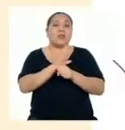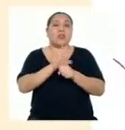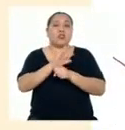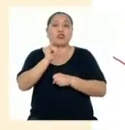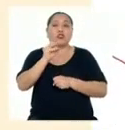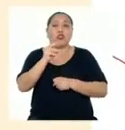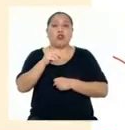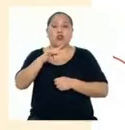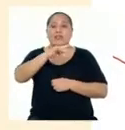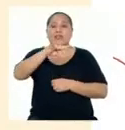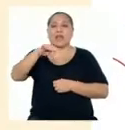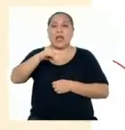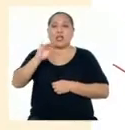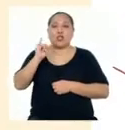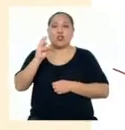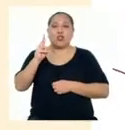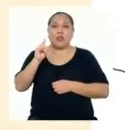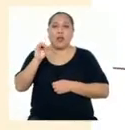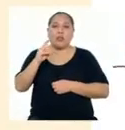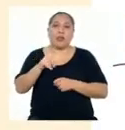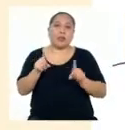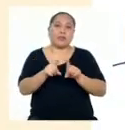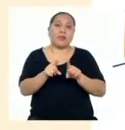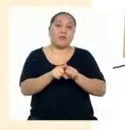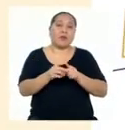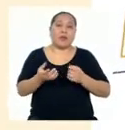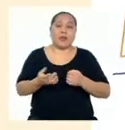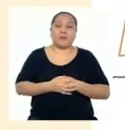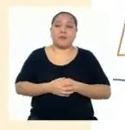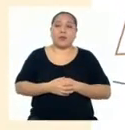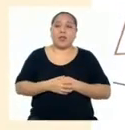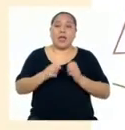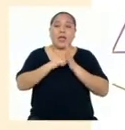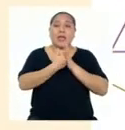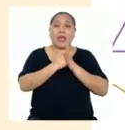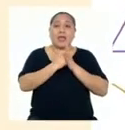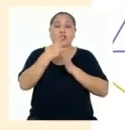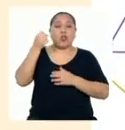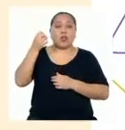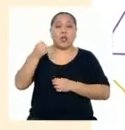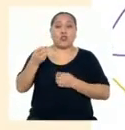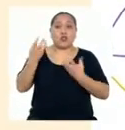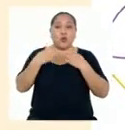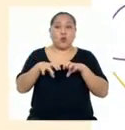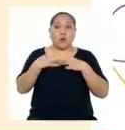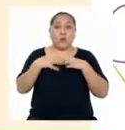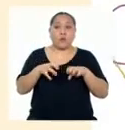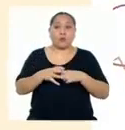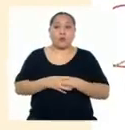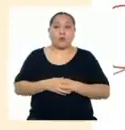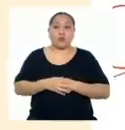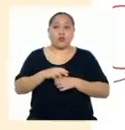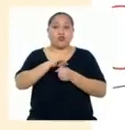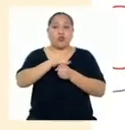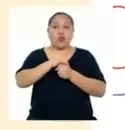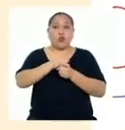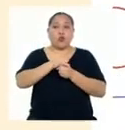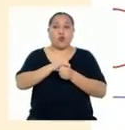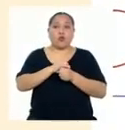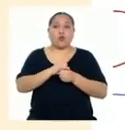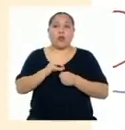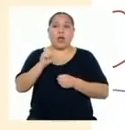principalmente la sal yodada y luego también pueden ser queso, leche, huevos, yogur,